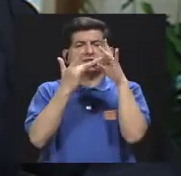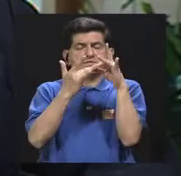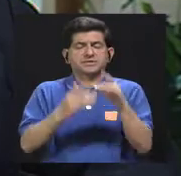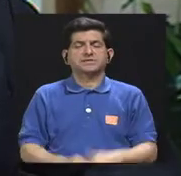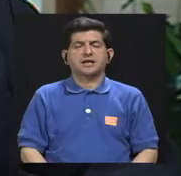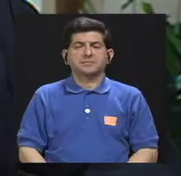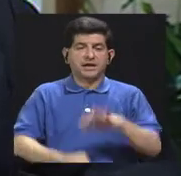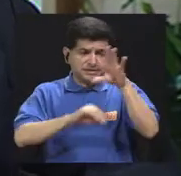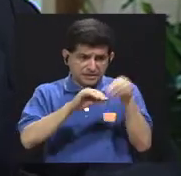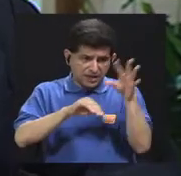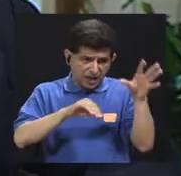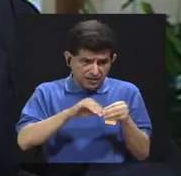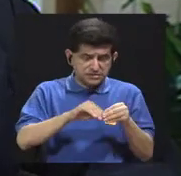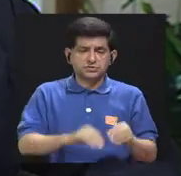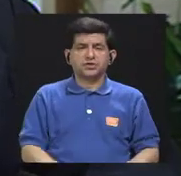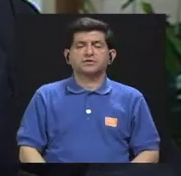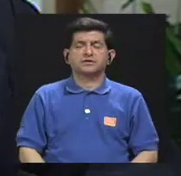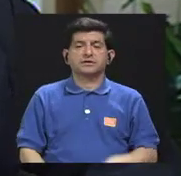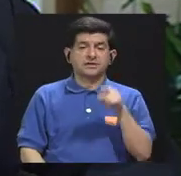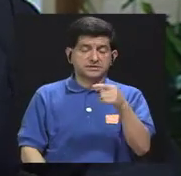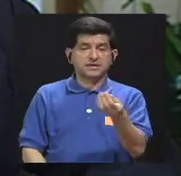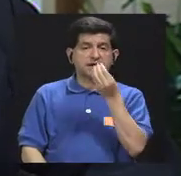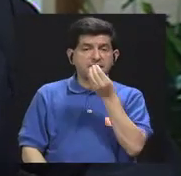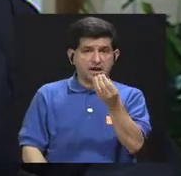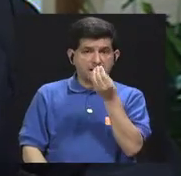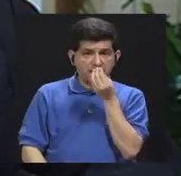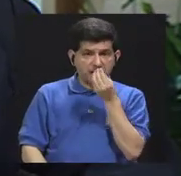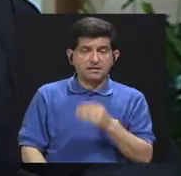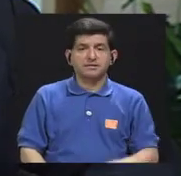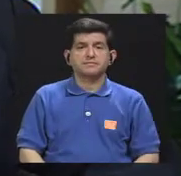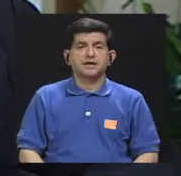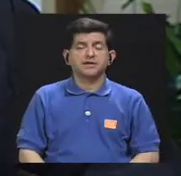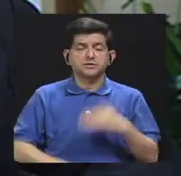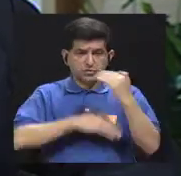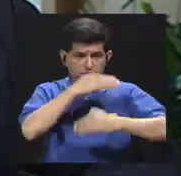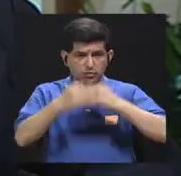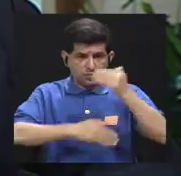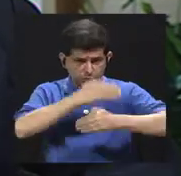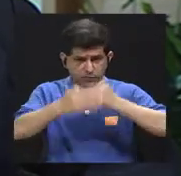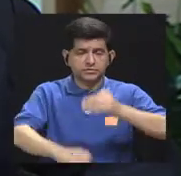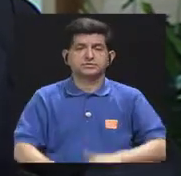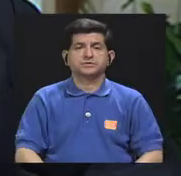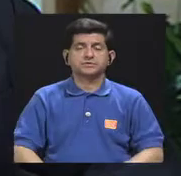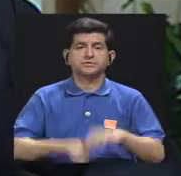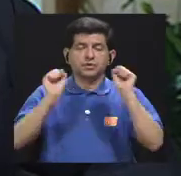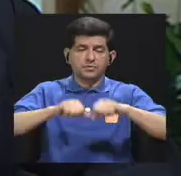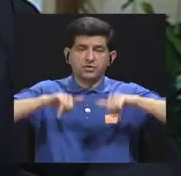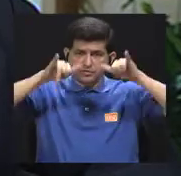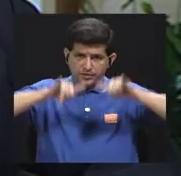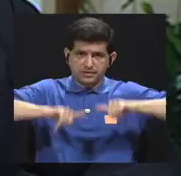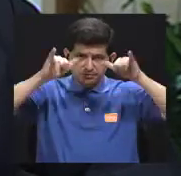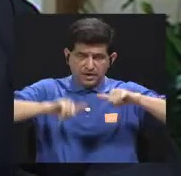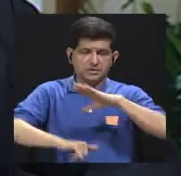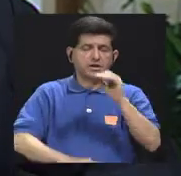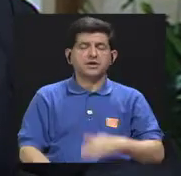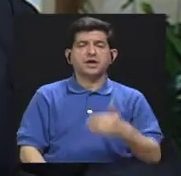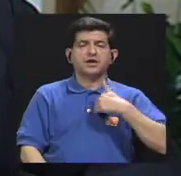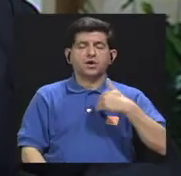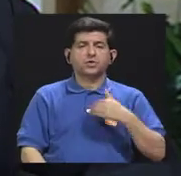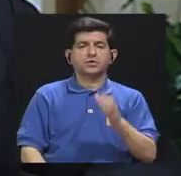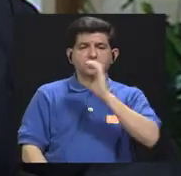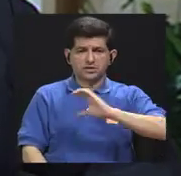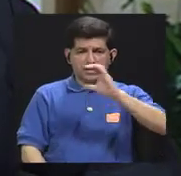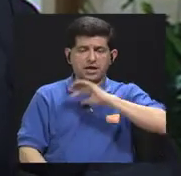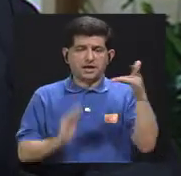los aditivos, que se agregan a los alimentos procesados para preservar o para dar ciertas